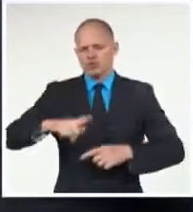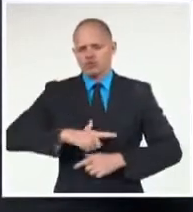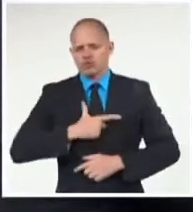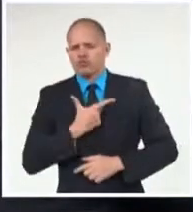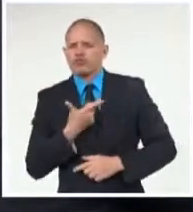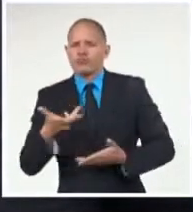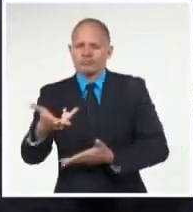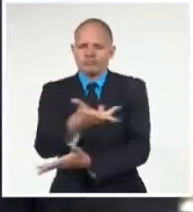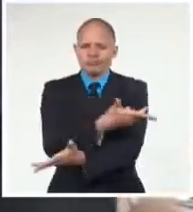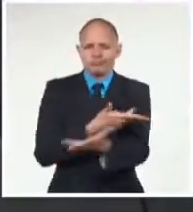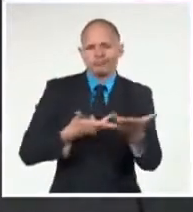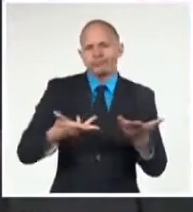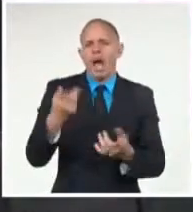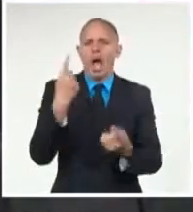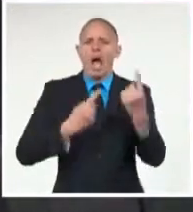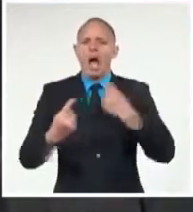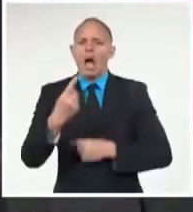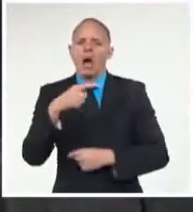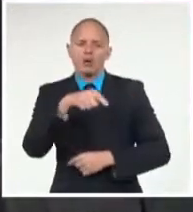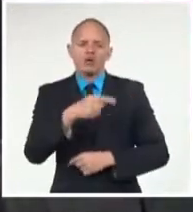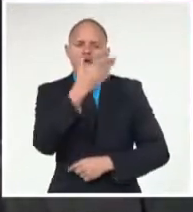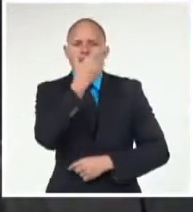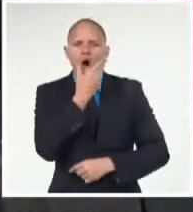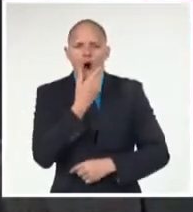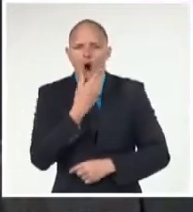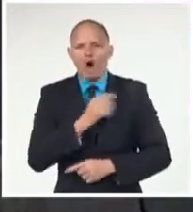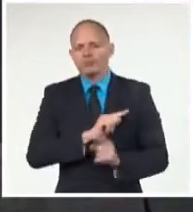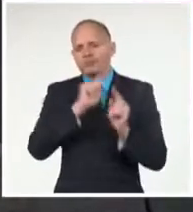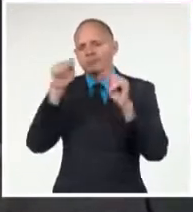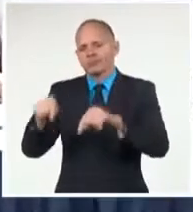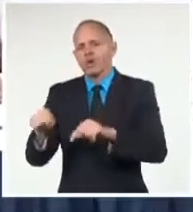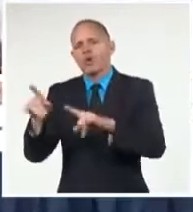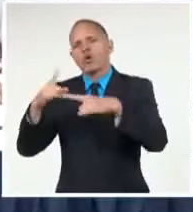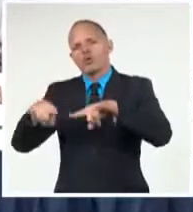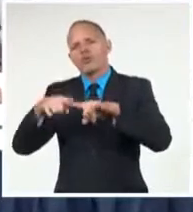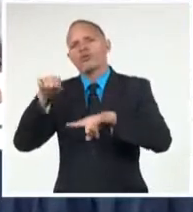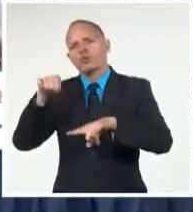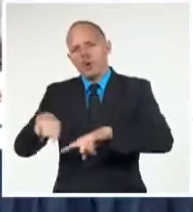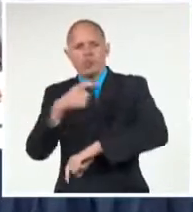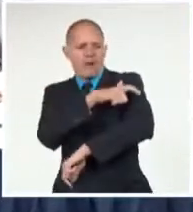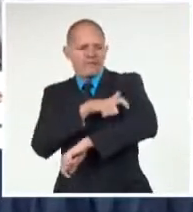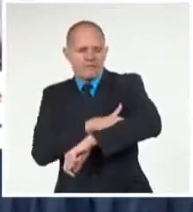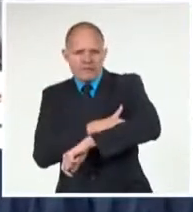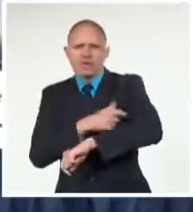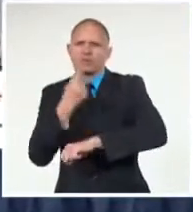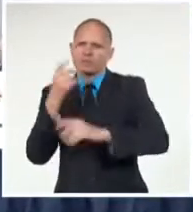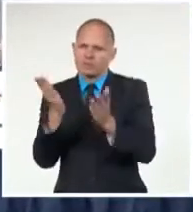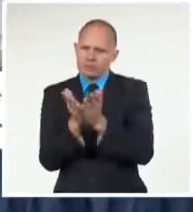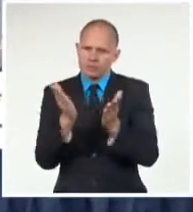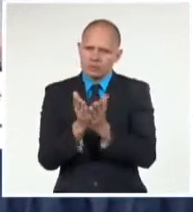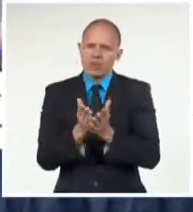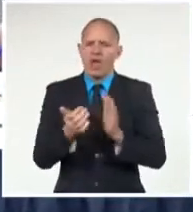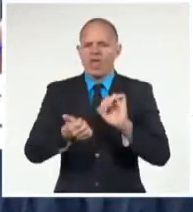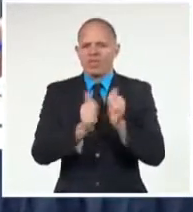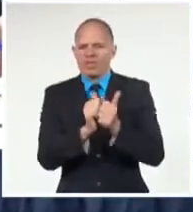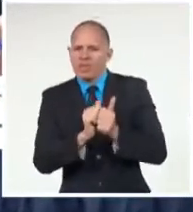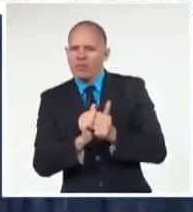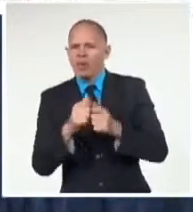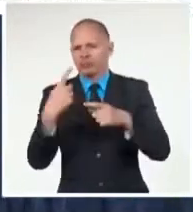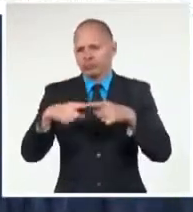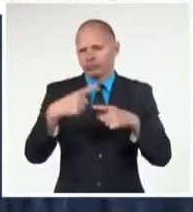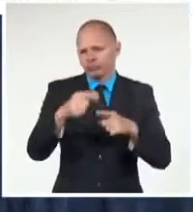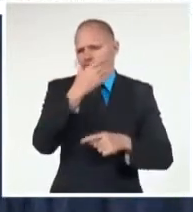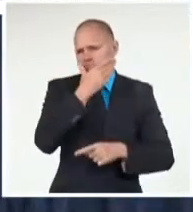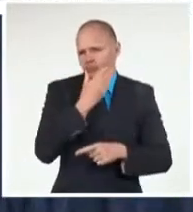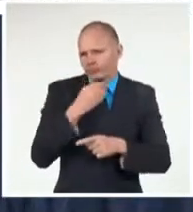becas para la educación superior, deporte y empoderamiento juvenil y el desafío ambiental ante el cambio climático. El jefe